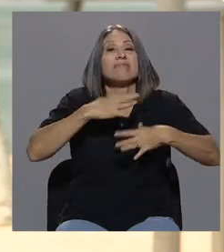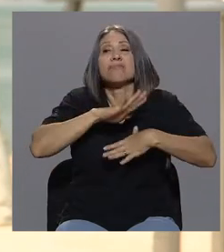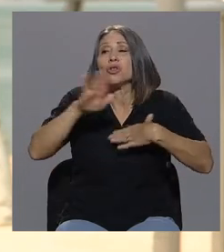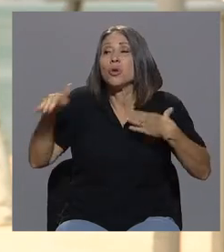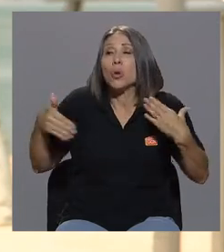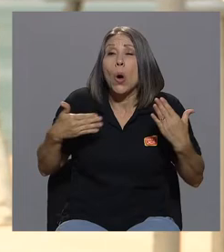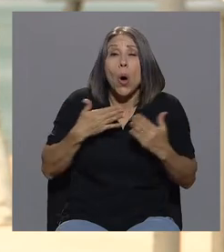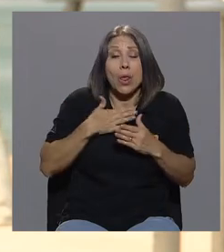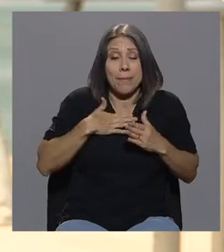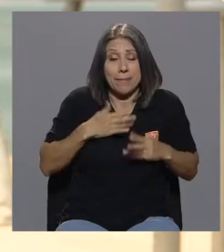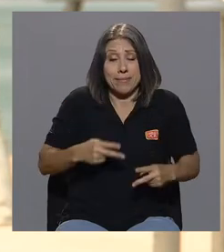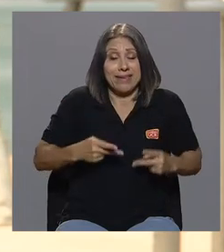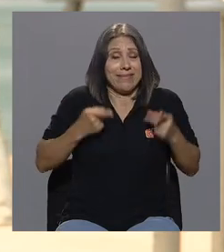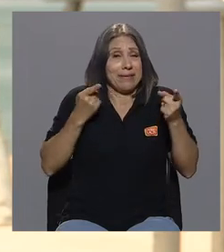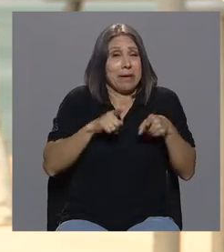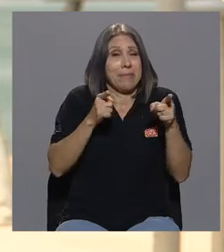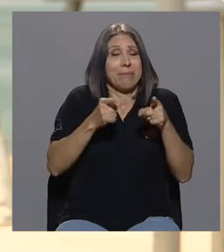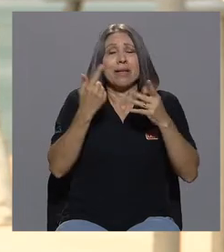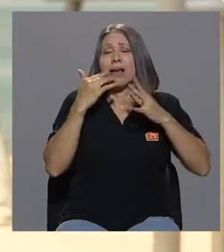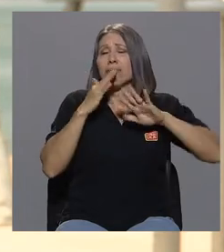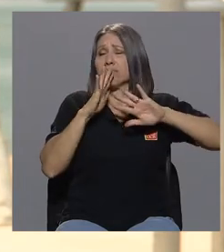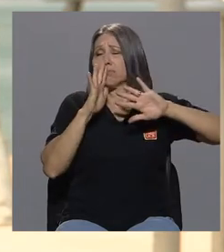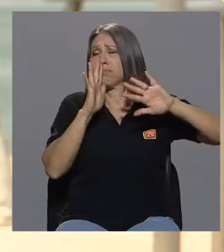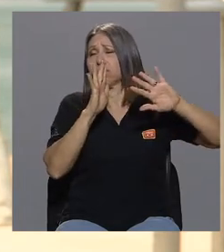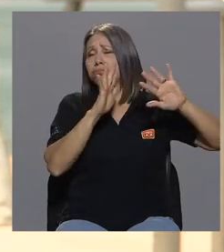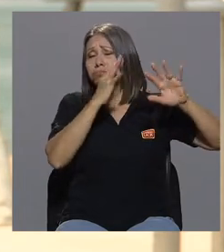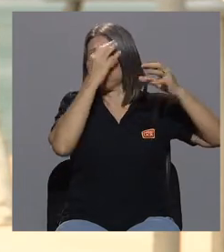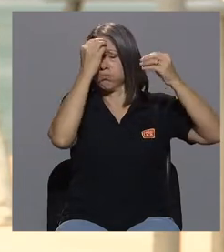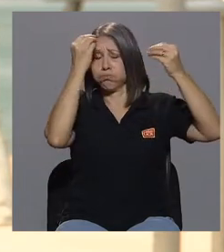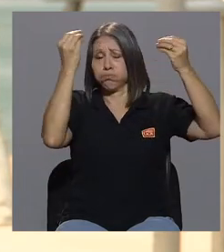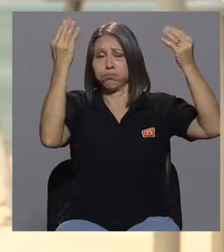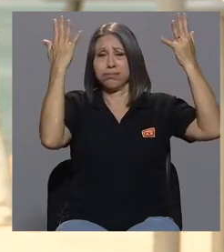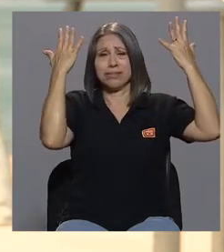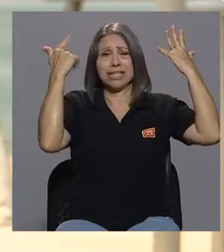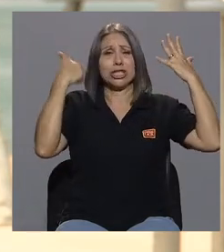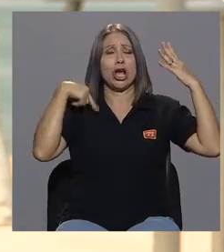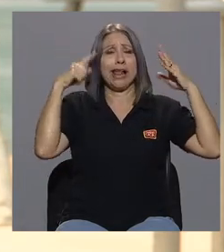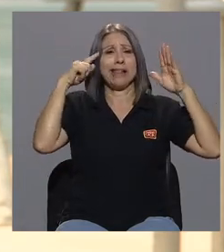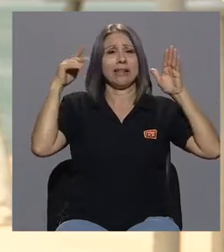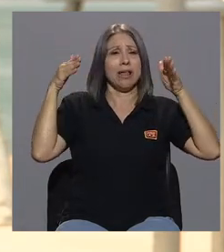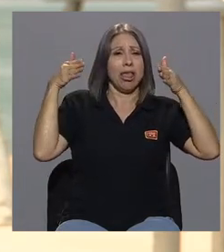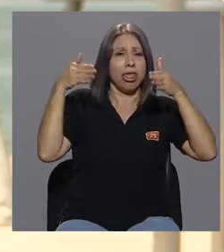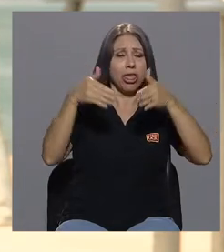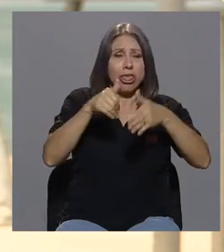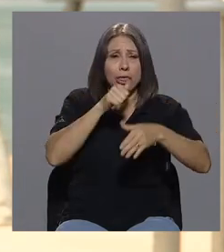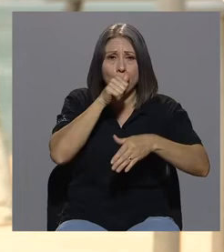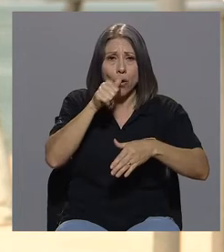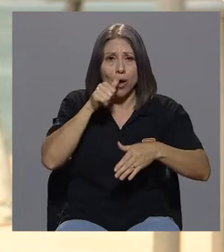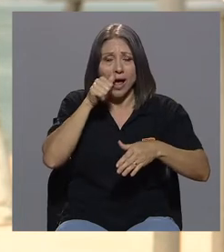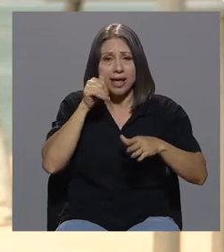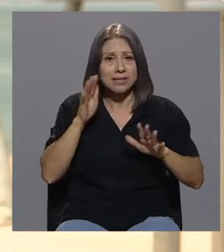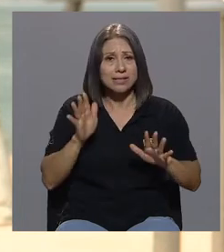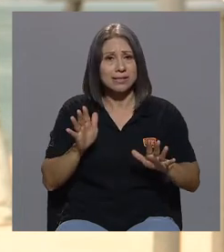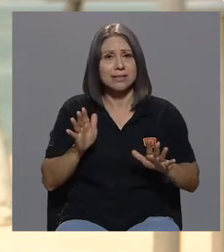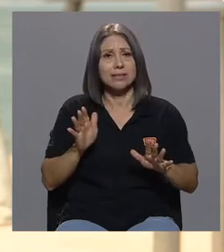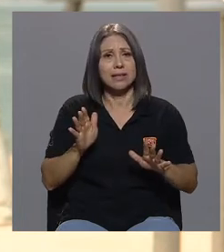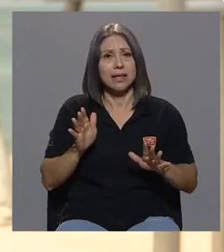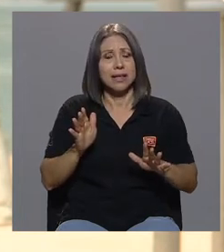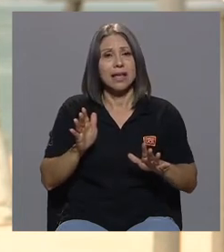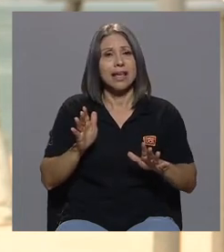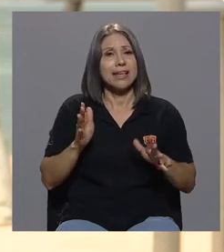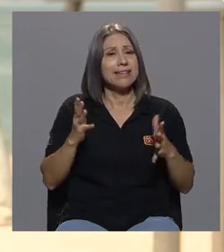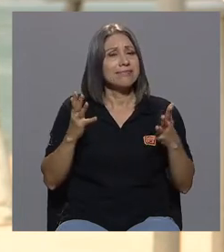toda mi existencia y hundirme totalmente en las drogas y quedarme